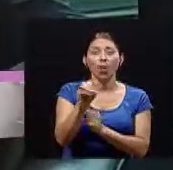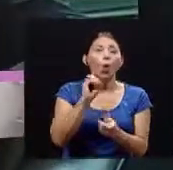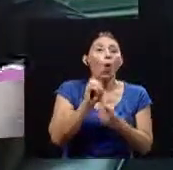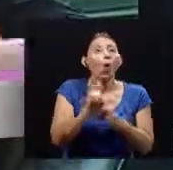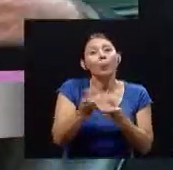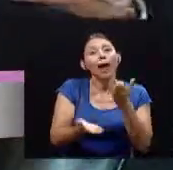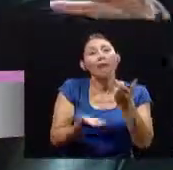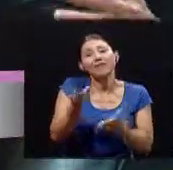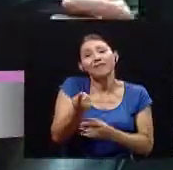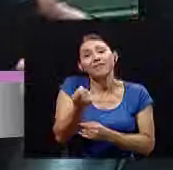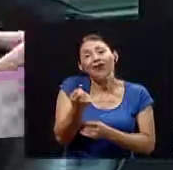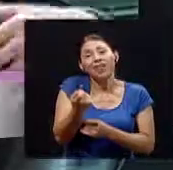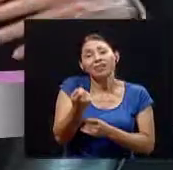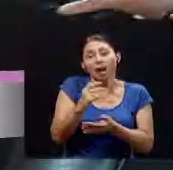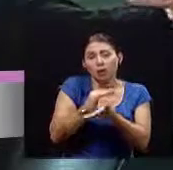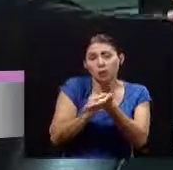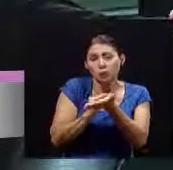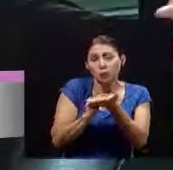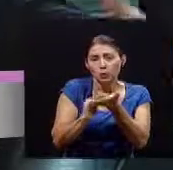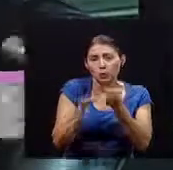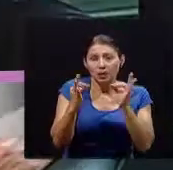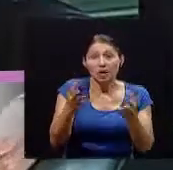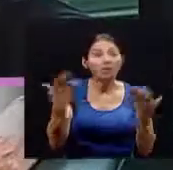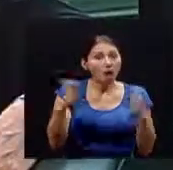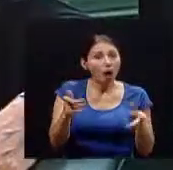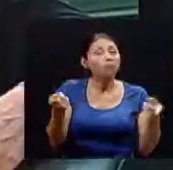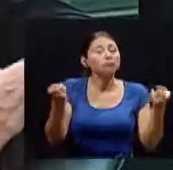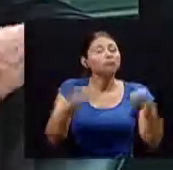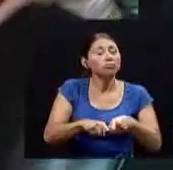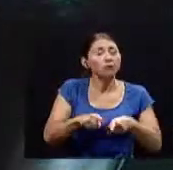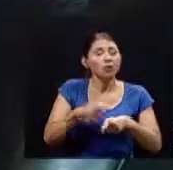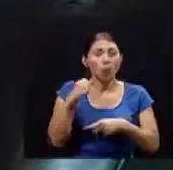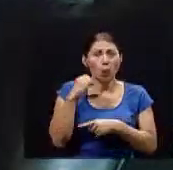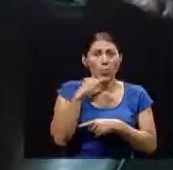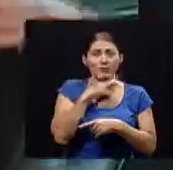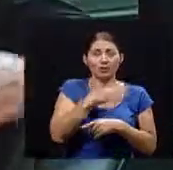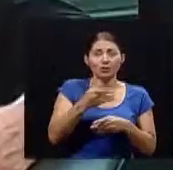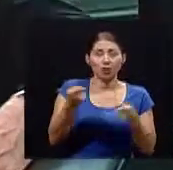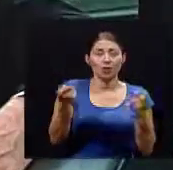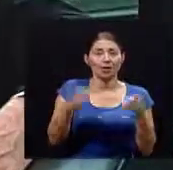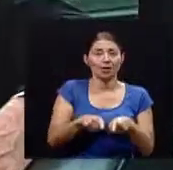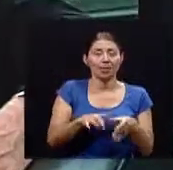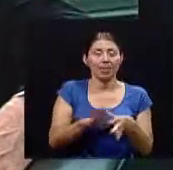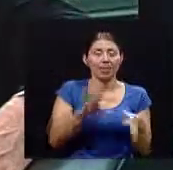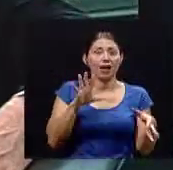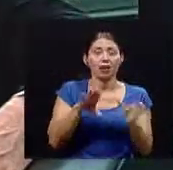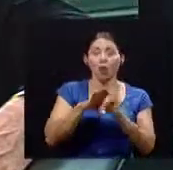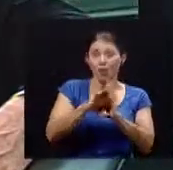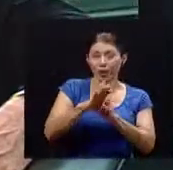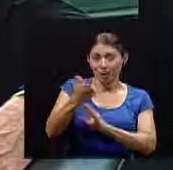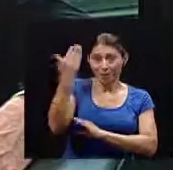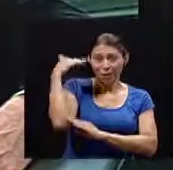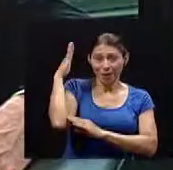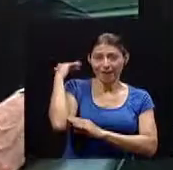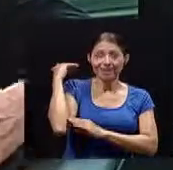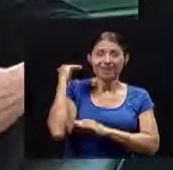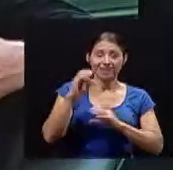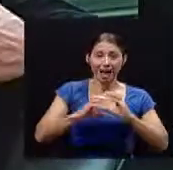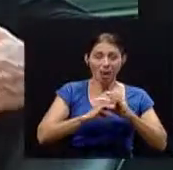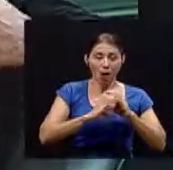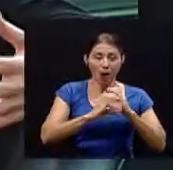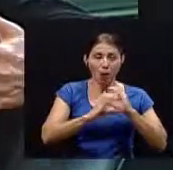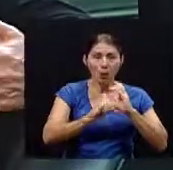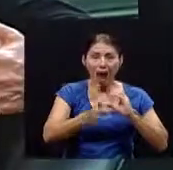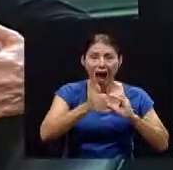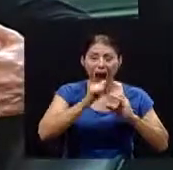y ya hemos tenido casos también de contaminaciones accidentales como una vez en el acueducto que servía Guadalupe y Tibás